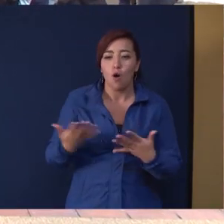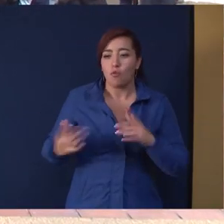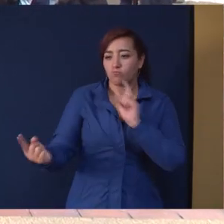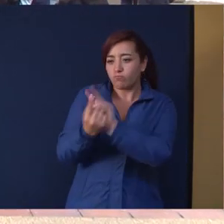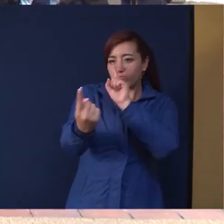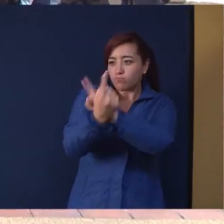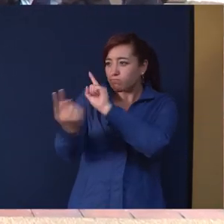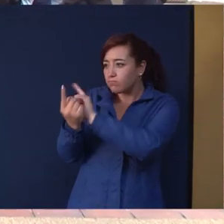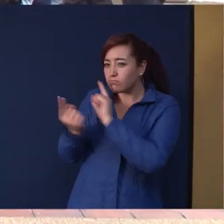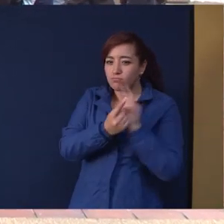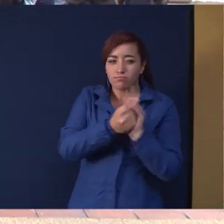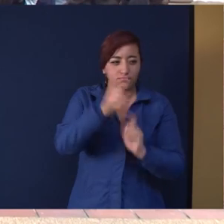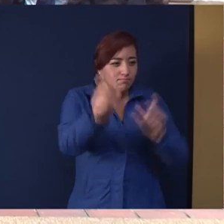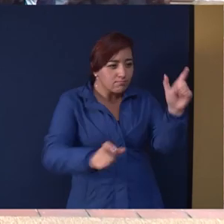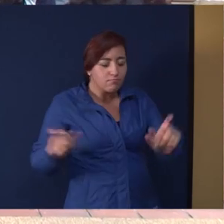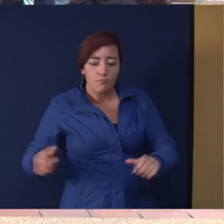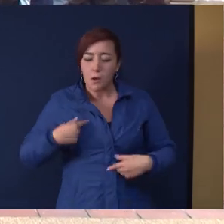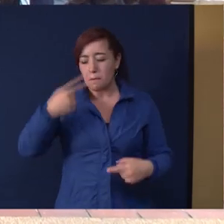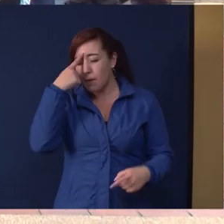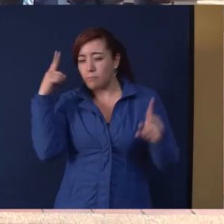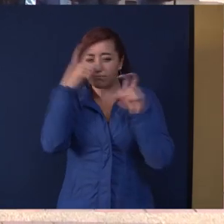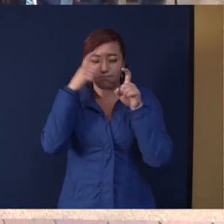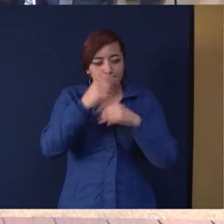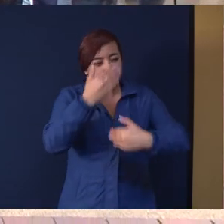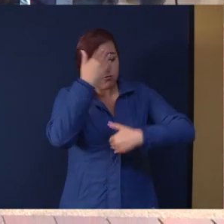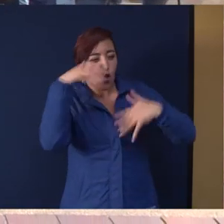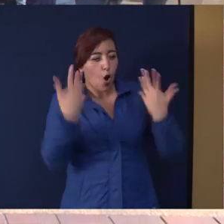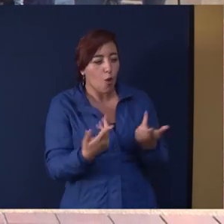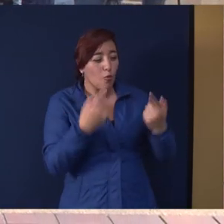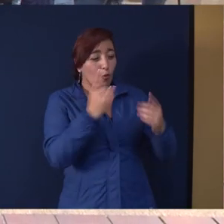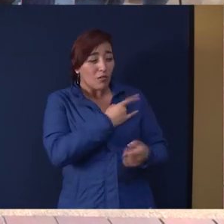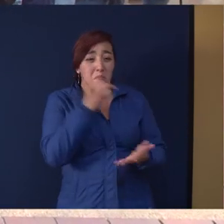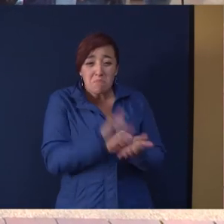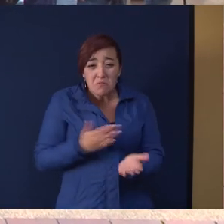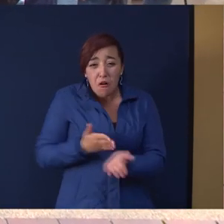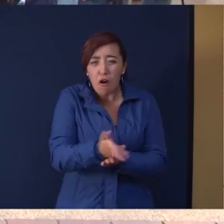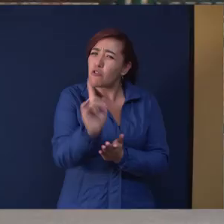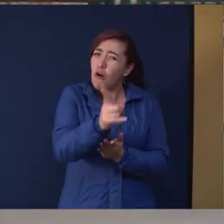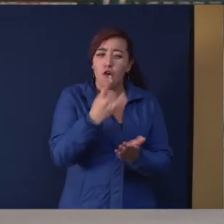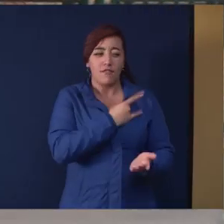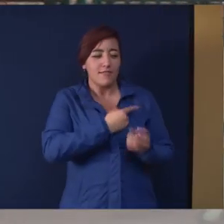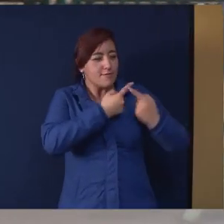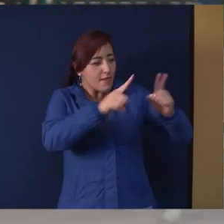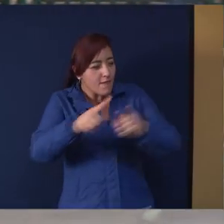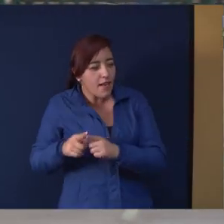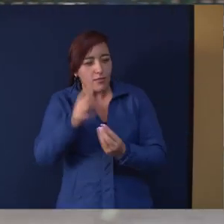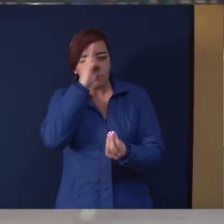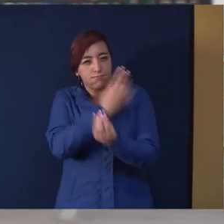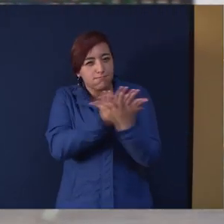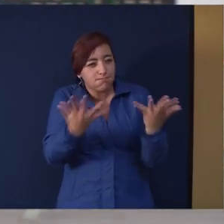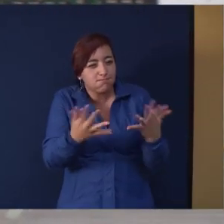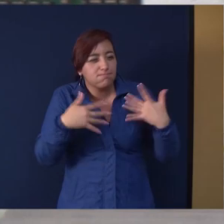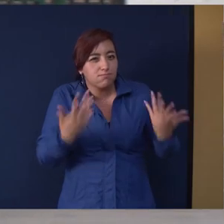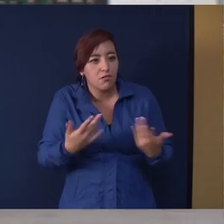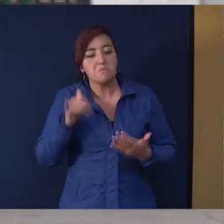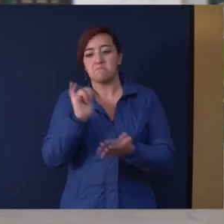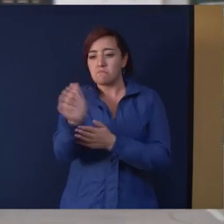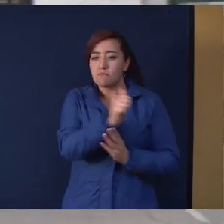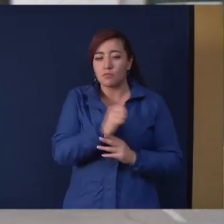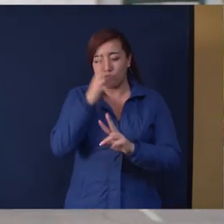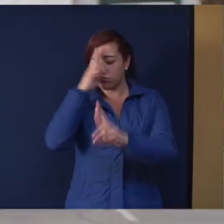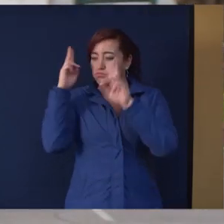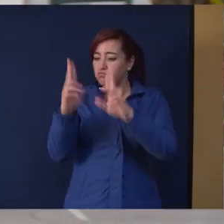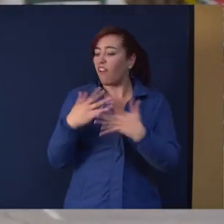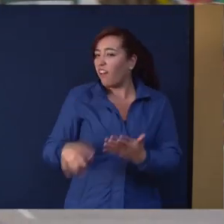encuentro con muchos y con muchas para pensarnos en una universidad distinta, diversa que se oriente